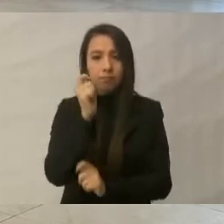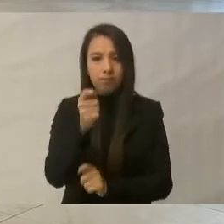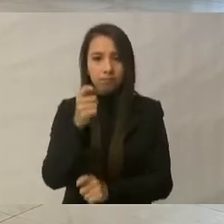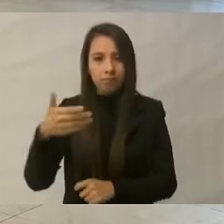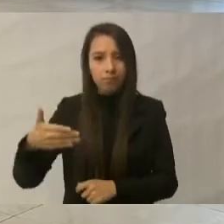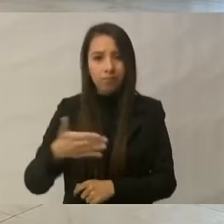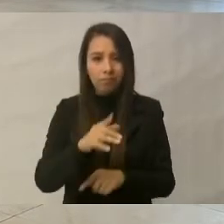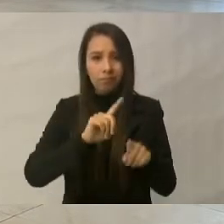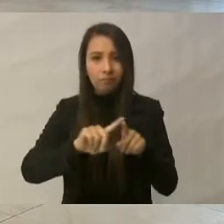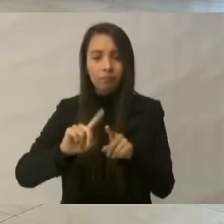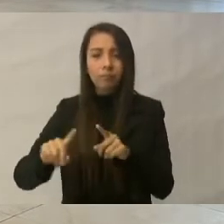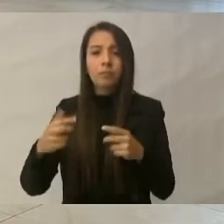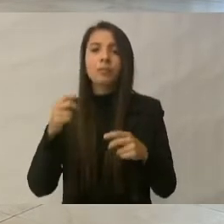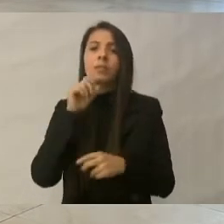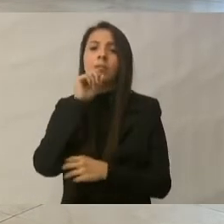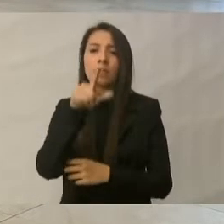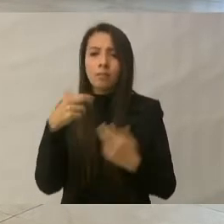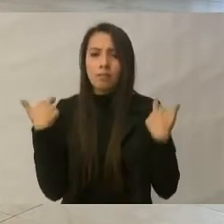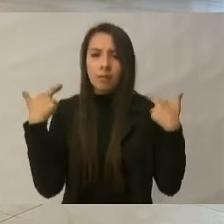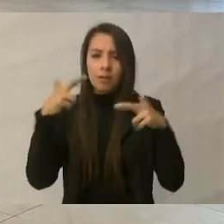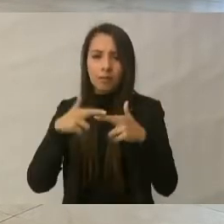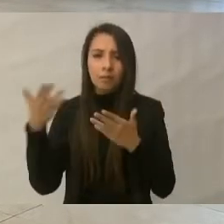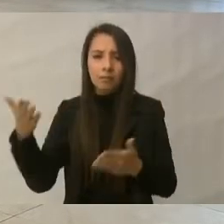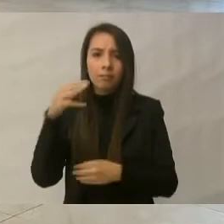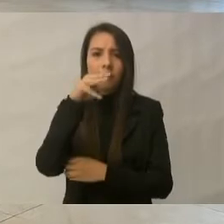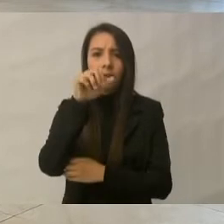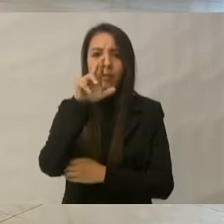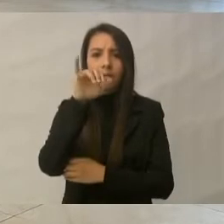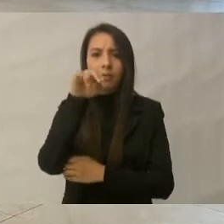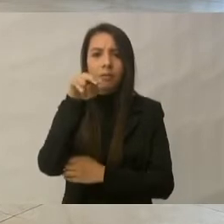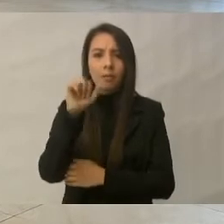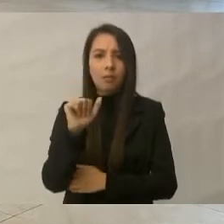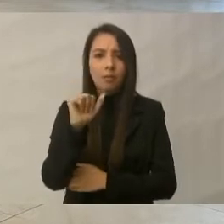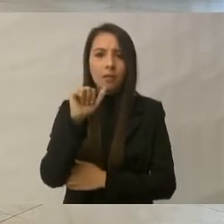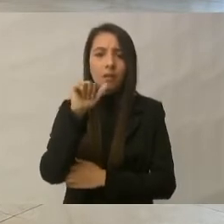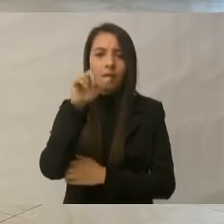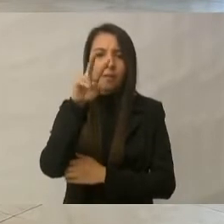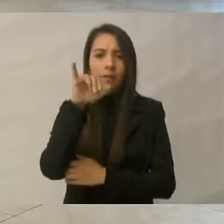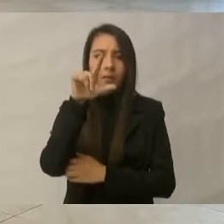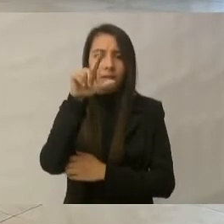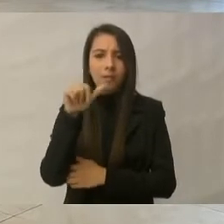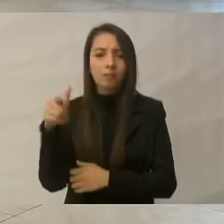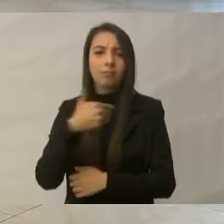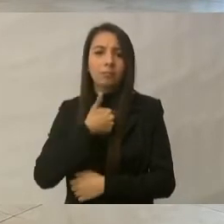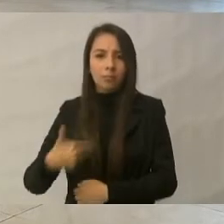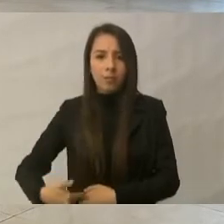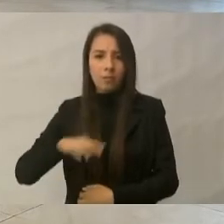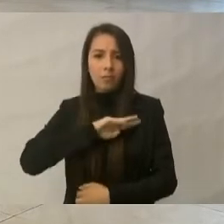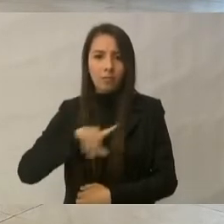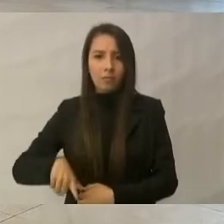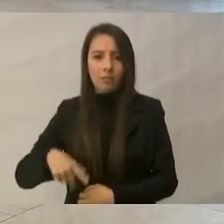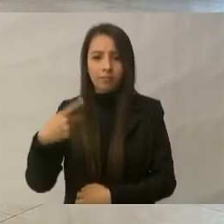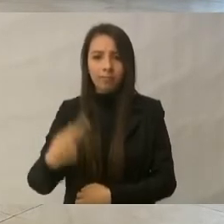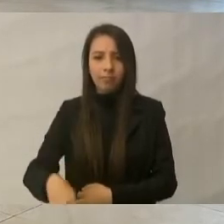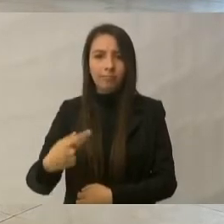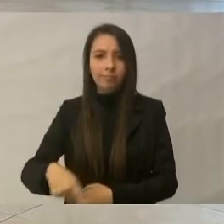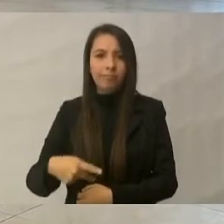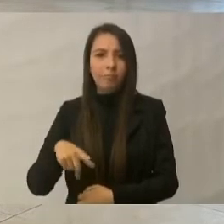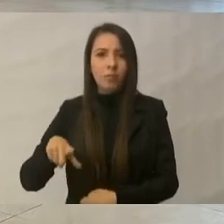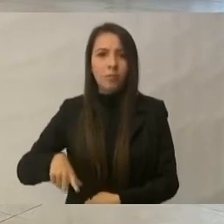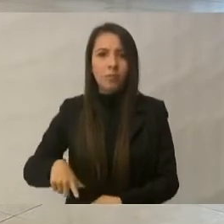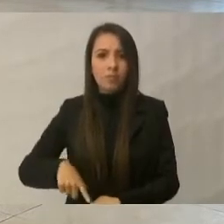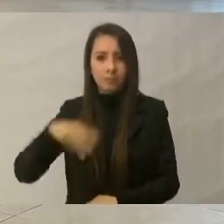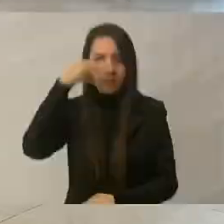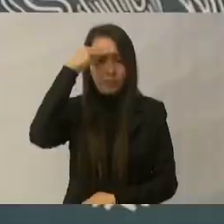Y a la maestra Marina del Pilar Ávila Ojeda, presidenta municipal del 23 Ayuntamiento de Mexicali.